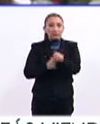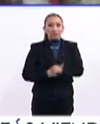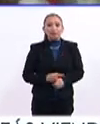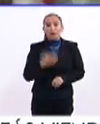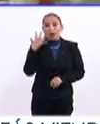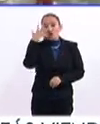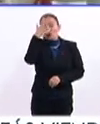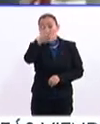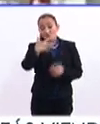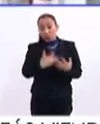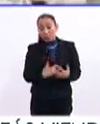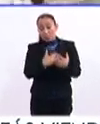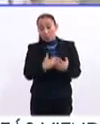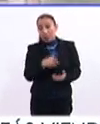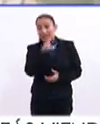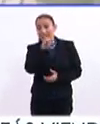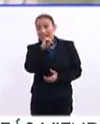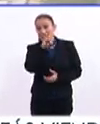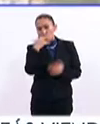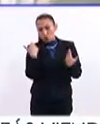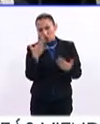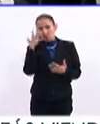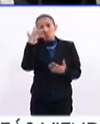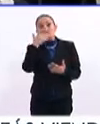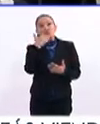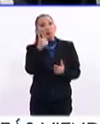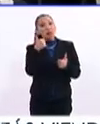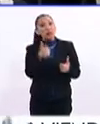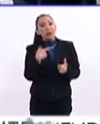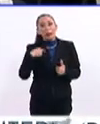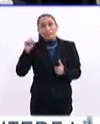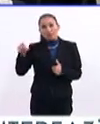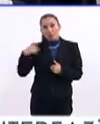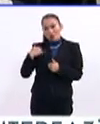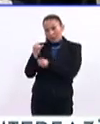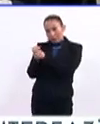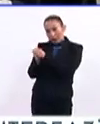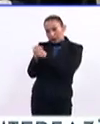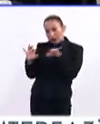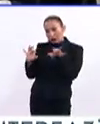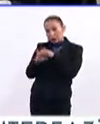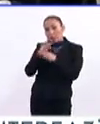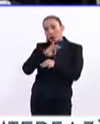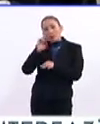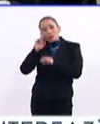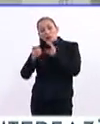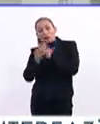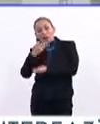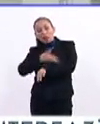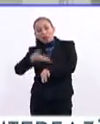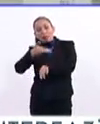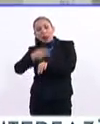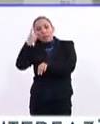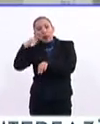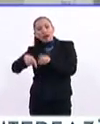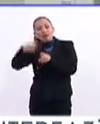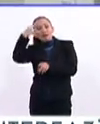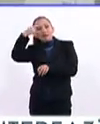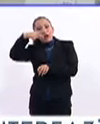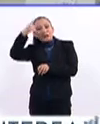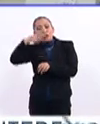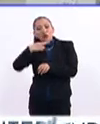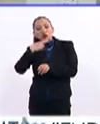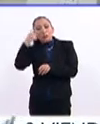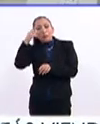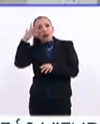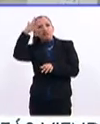El futuro de la industria del litio luce prometedor y de la mano de la investigación se pueden encontrar nuevas soluciones que faciliten su